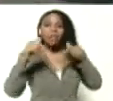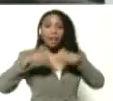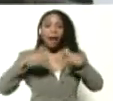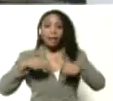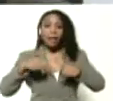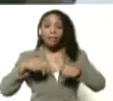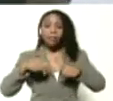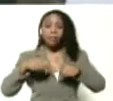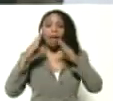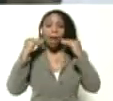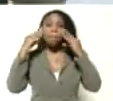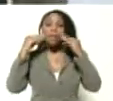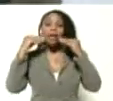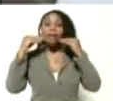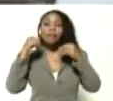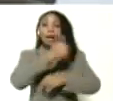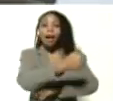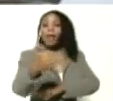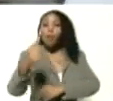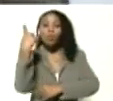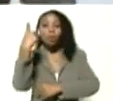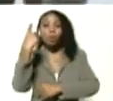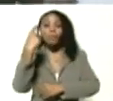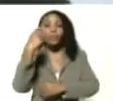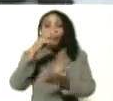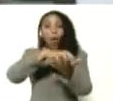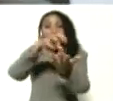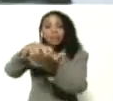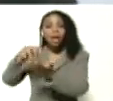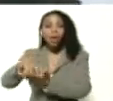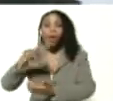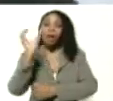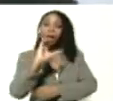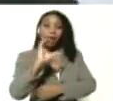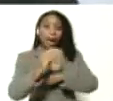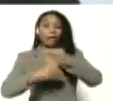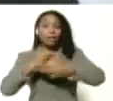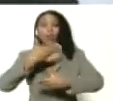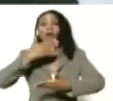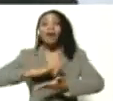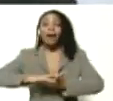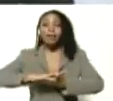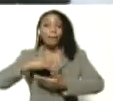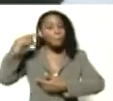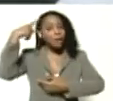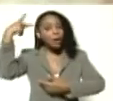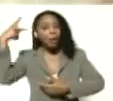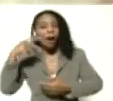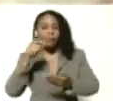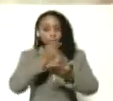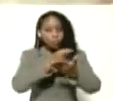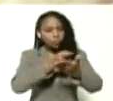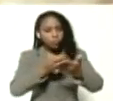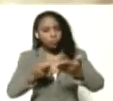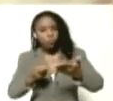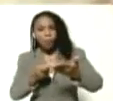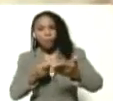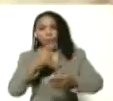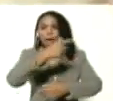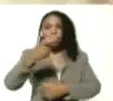experiencia de cada uno de los estados. Incluso Caracas hizo la carta pedagógica, que fue escribir a la gente para que